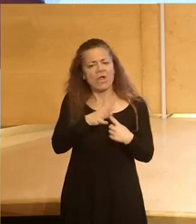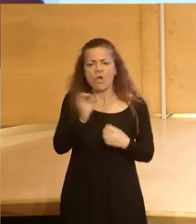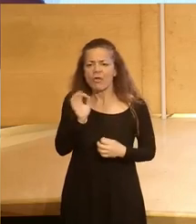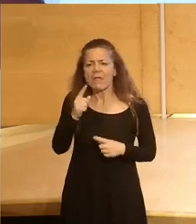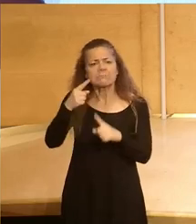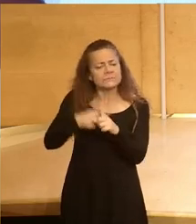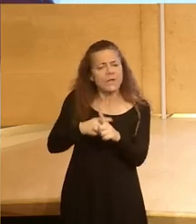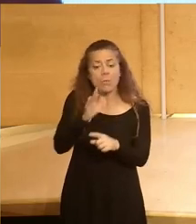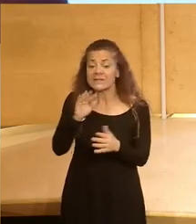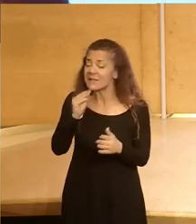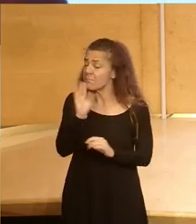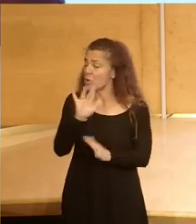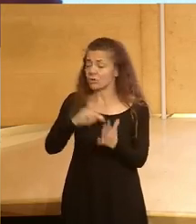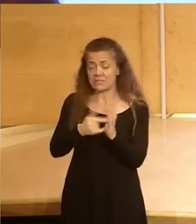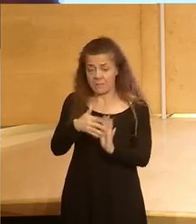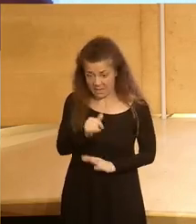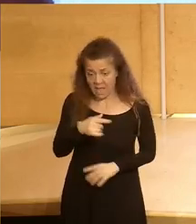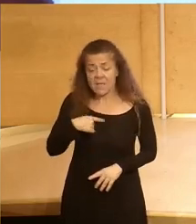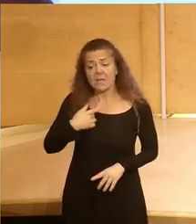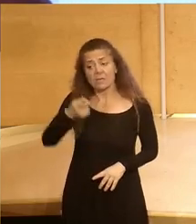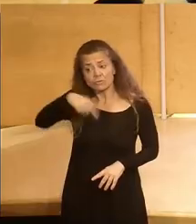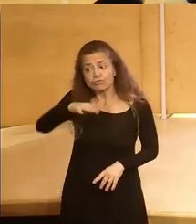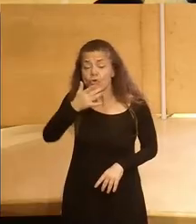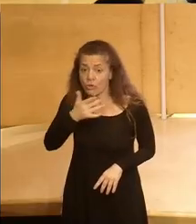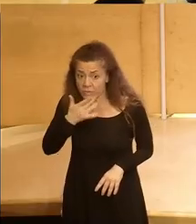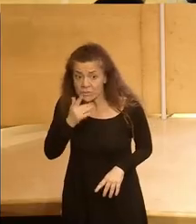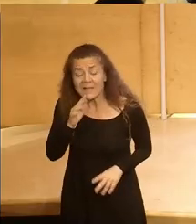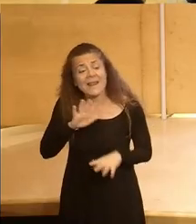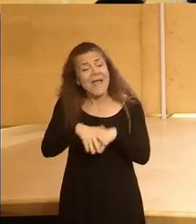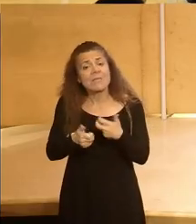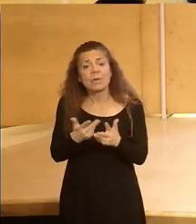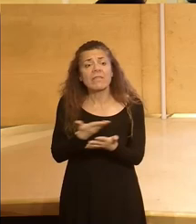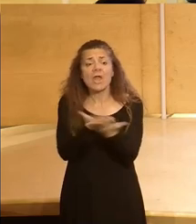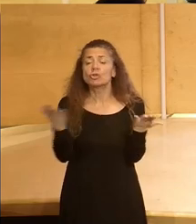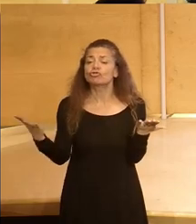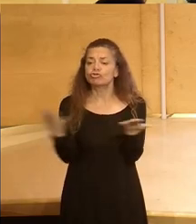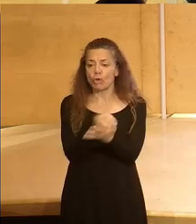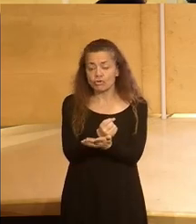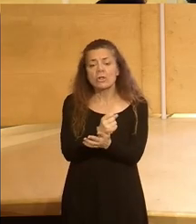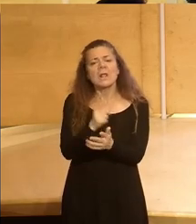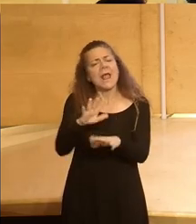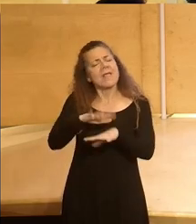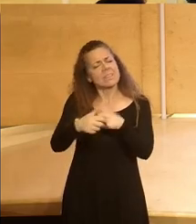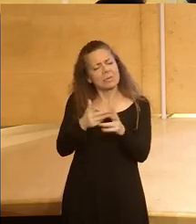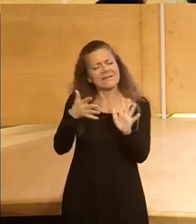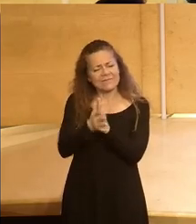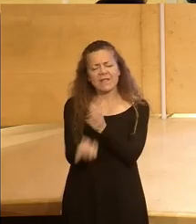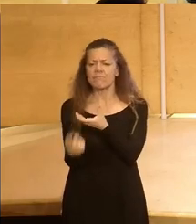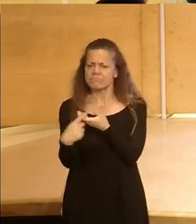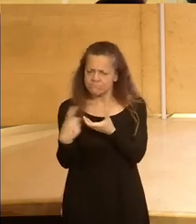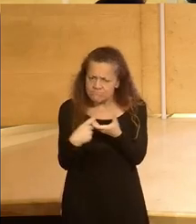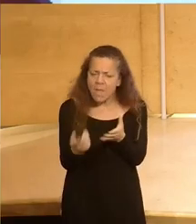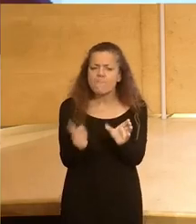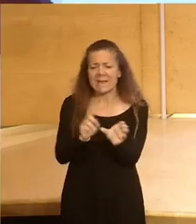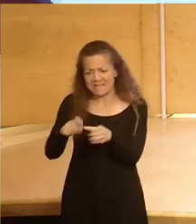yo creo que es el mejor sistema que tenemos que hayamos conocido y que la democracia somos todos y obviamente la democracia también es implicarse participar